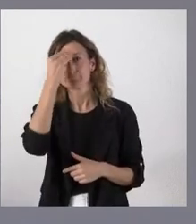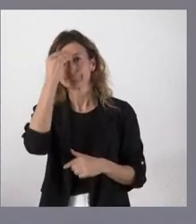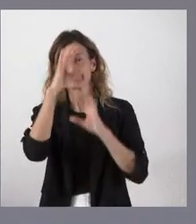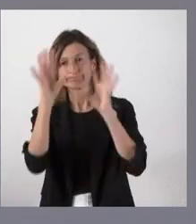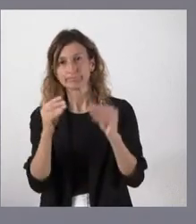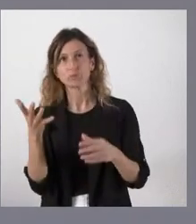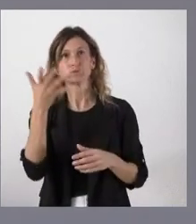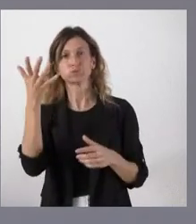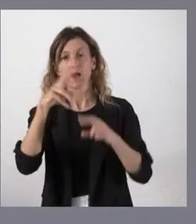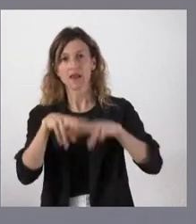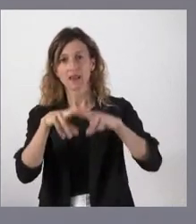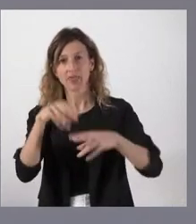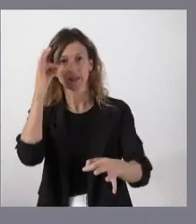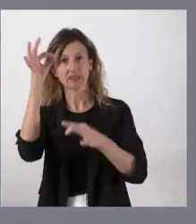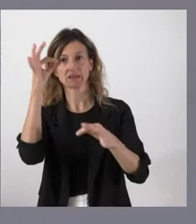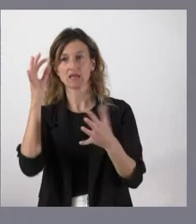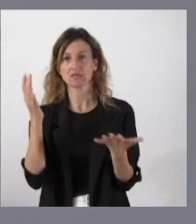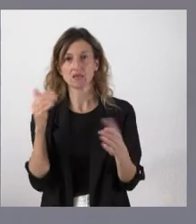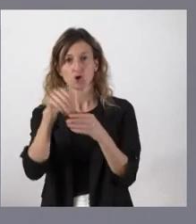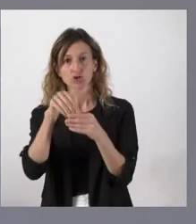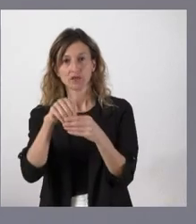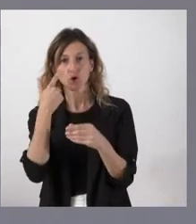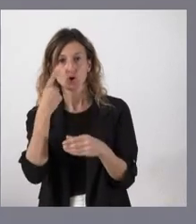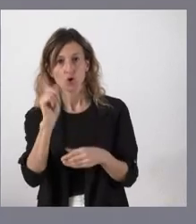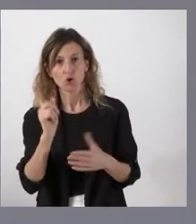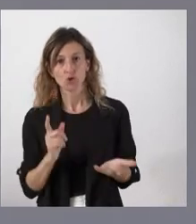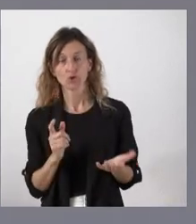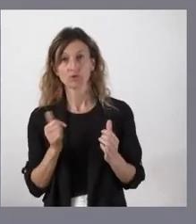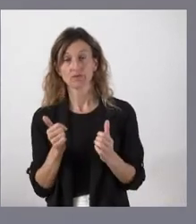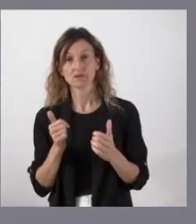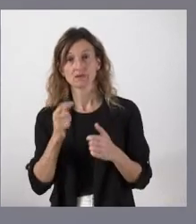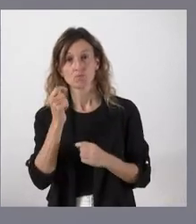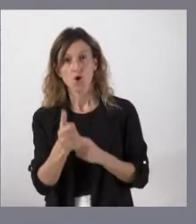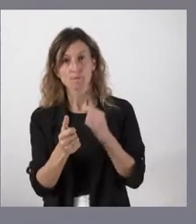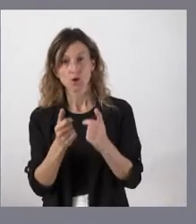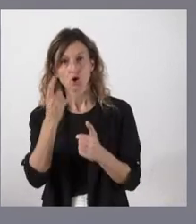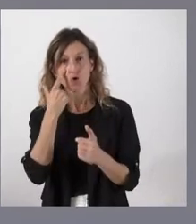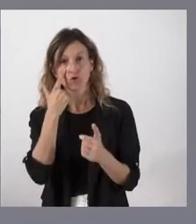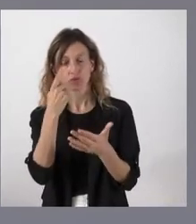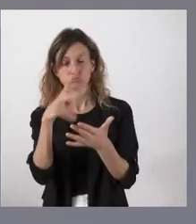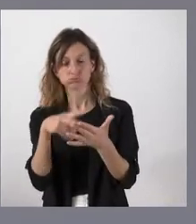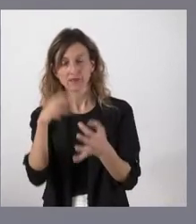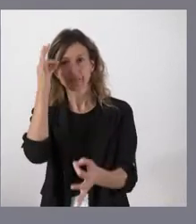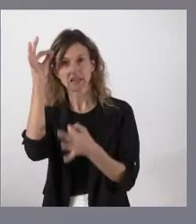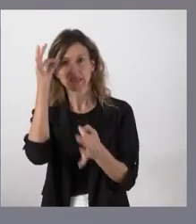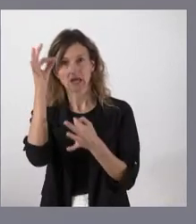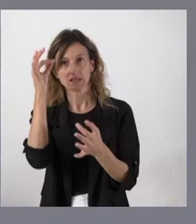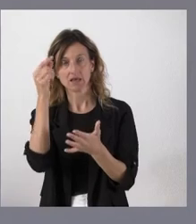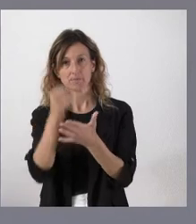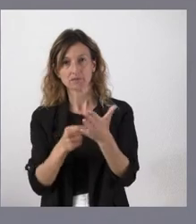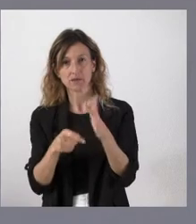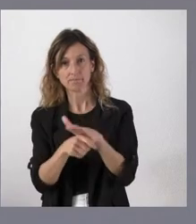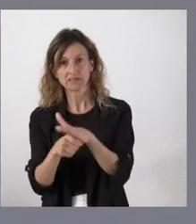pretencioso analizar con detalle un contenido que no conocemos y, por tanto, a medida que vayamos conociendo el detalle de las